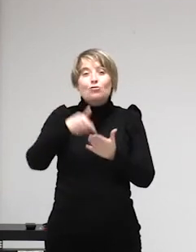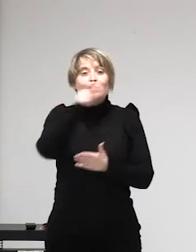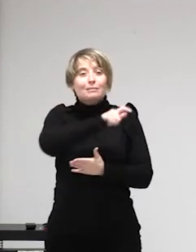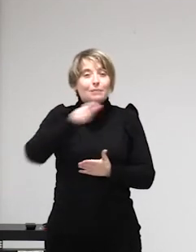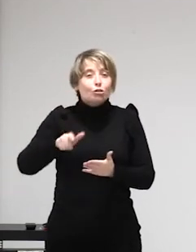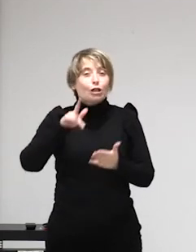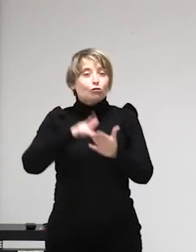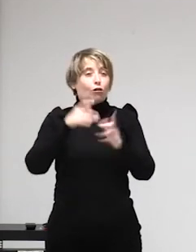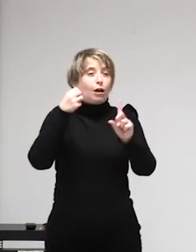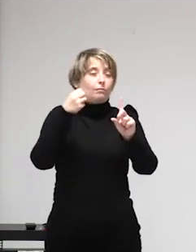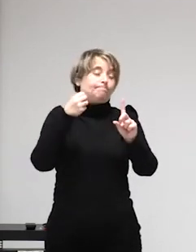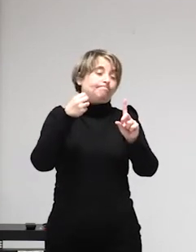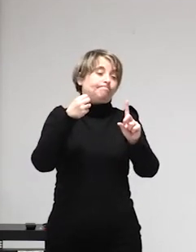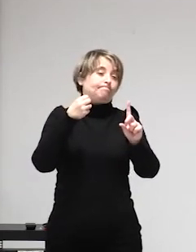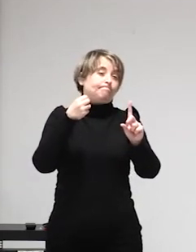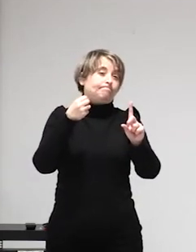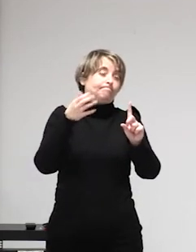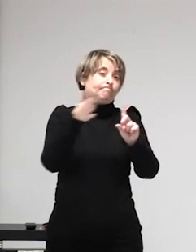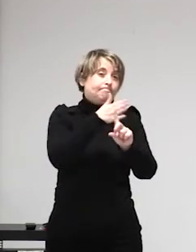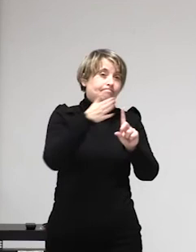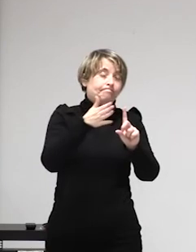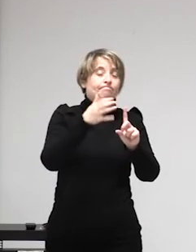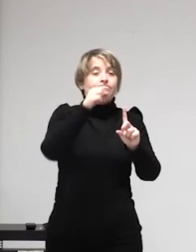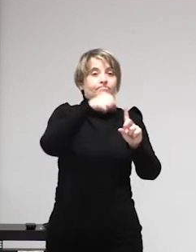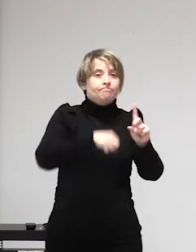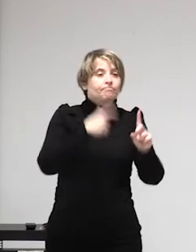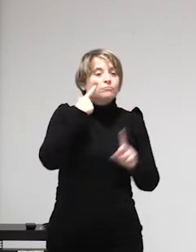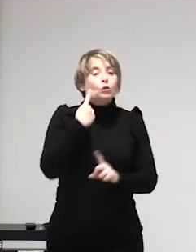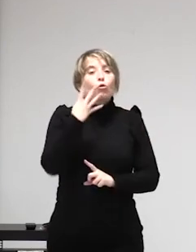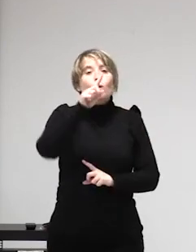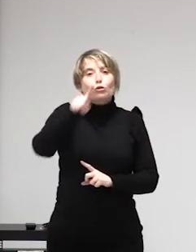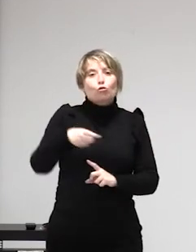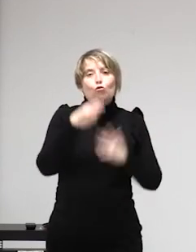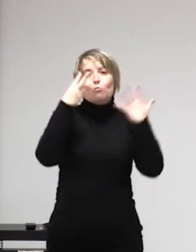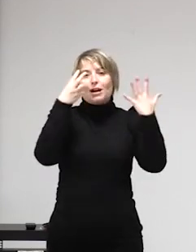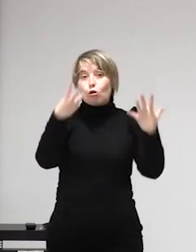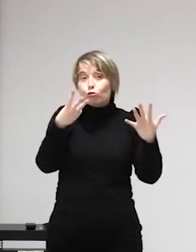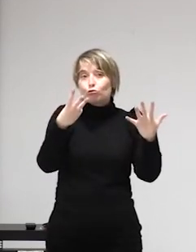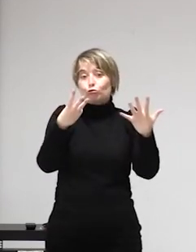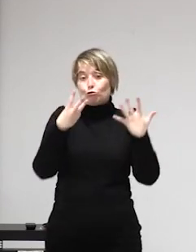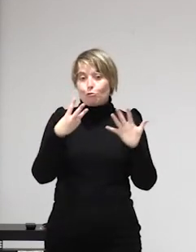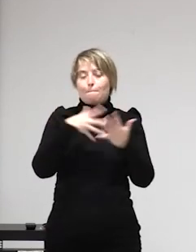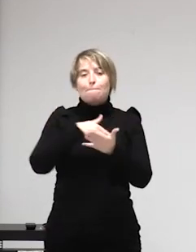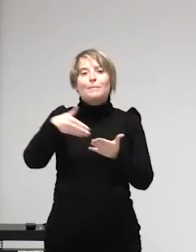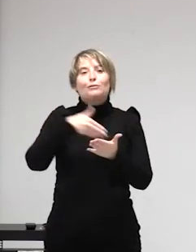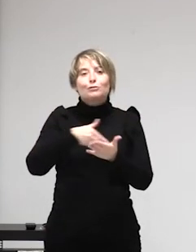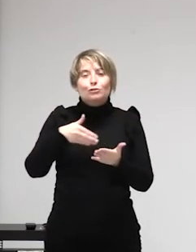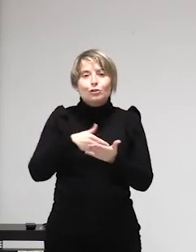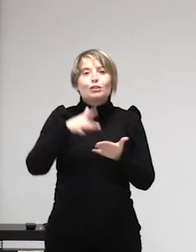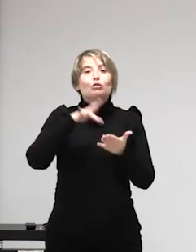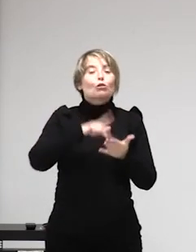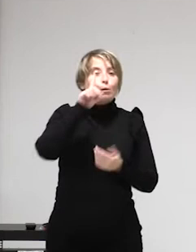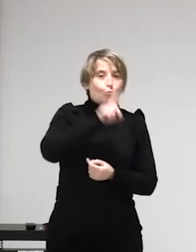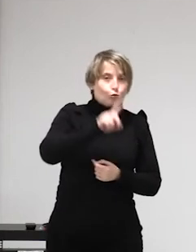o sea hizo un corta y pega y la tradujo a su manera y de ahí viene el culo de que en Alemania puedes perder la prestación por desempleo si no aceptas